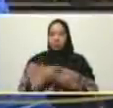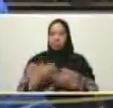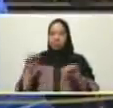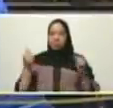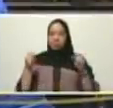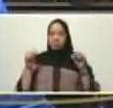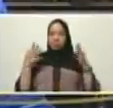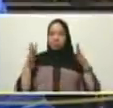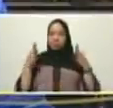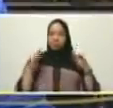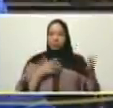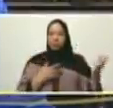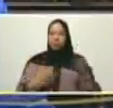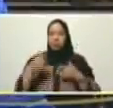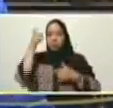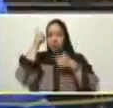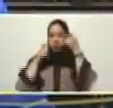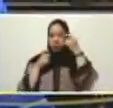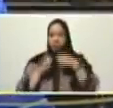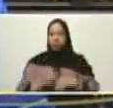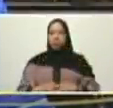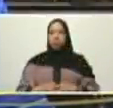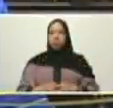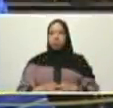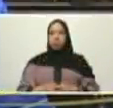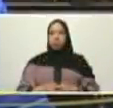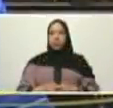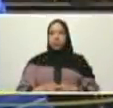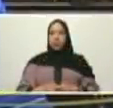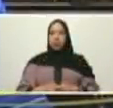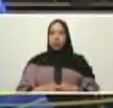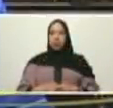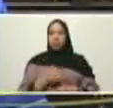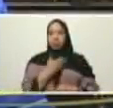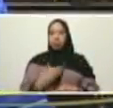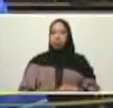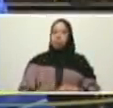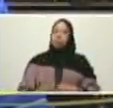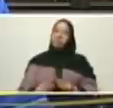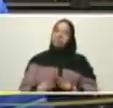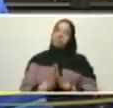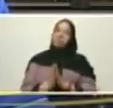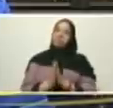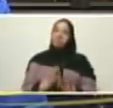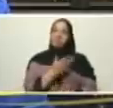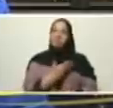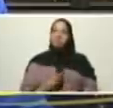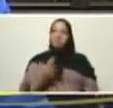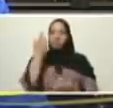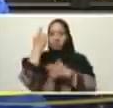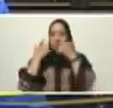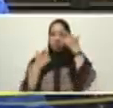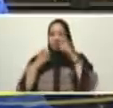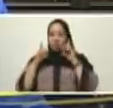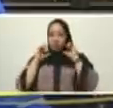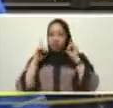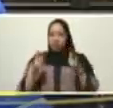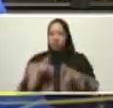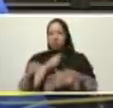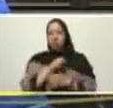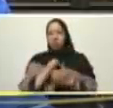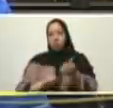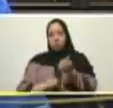por el camino de Chávez siempre Villaruel demos nuestra vida por el pueblo por el camino de Chávez que es nuestro camino